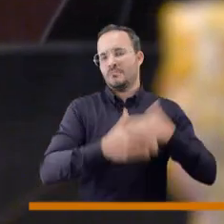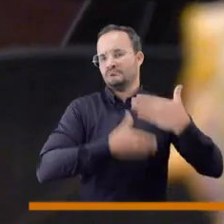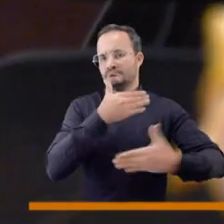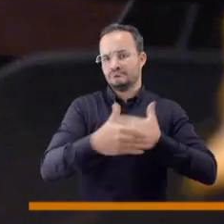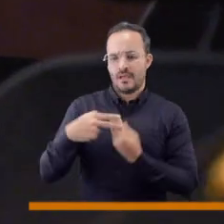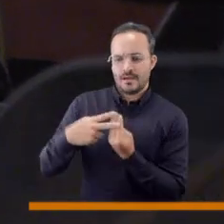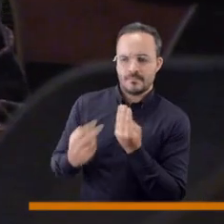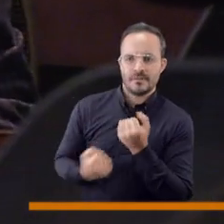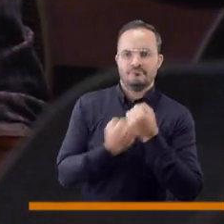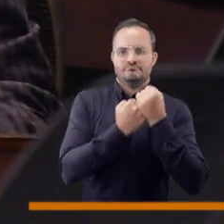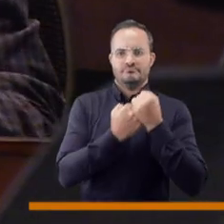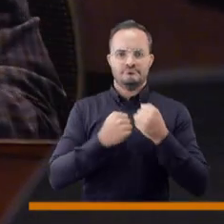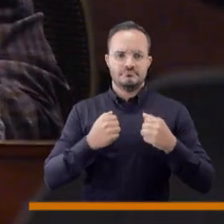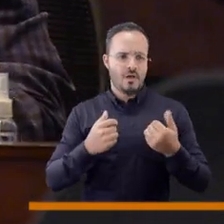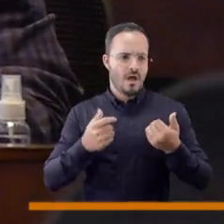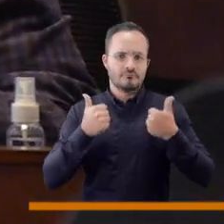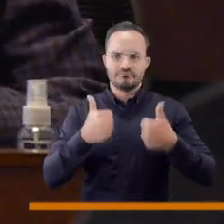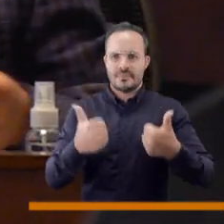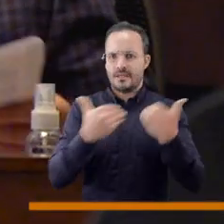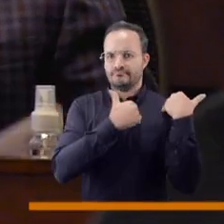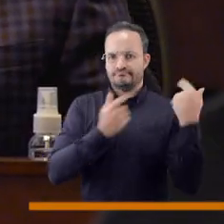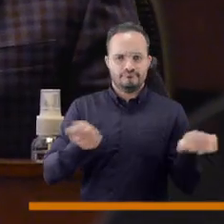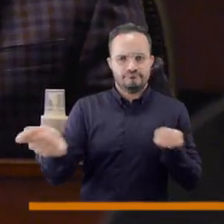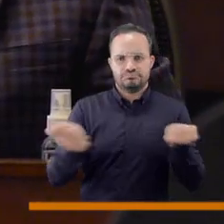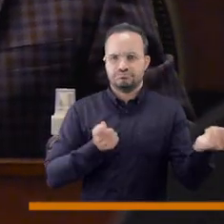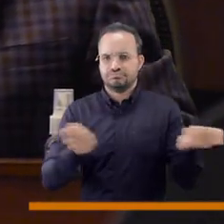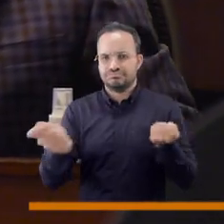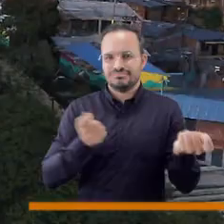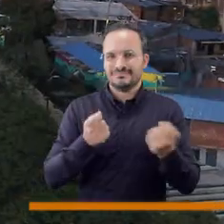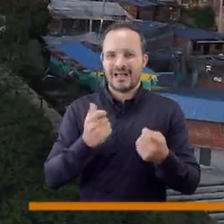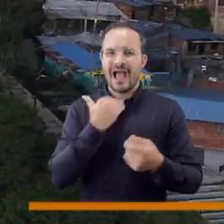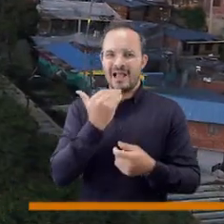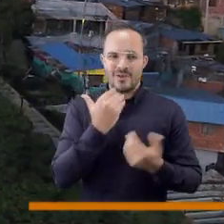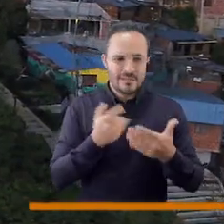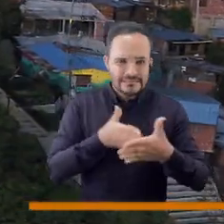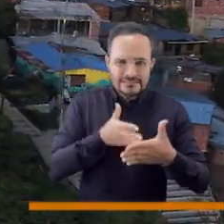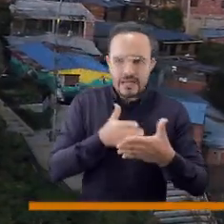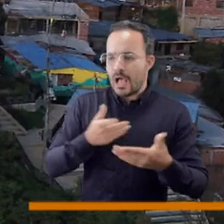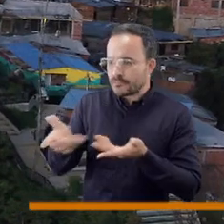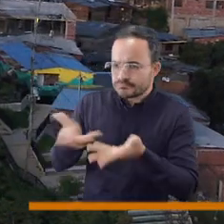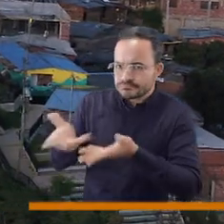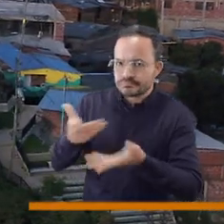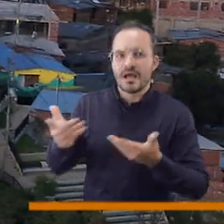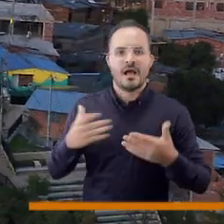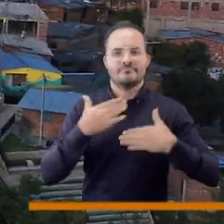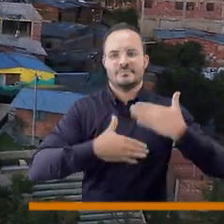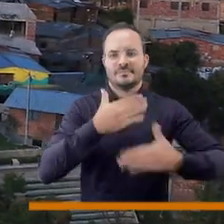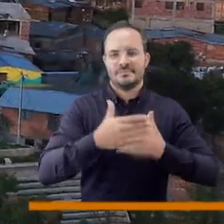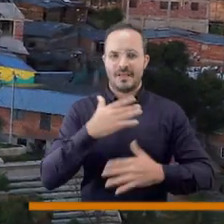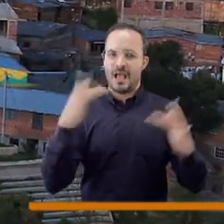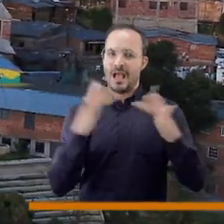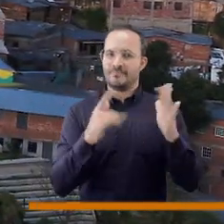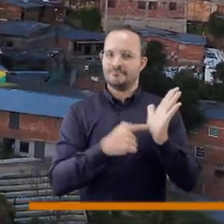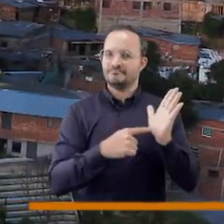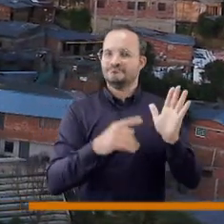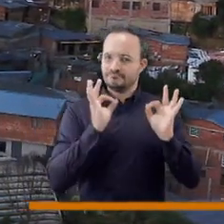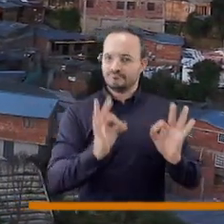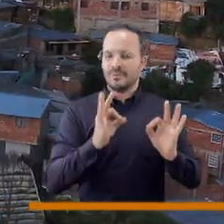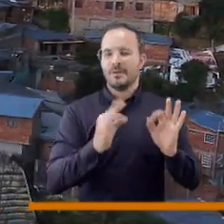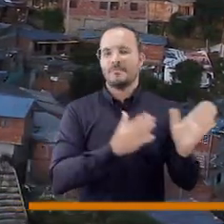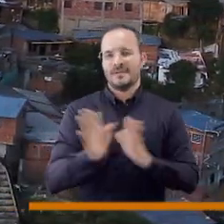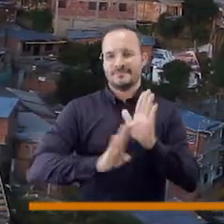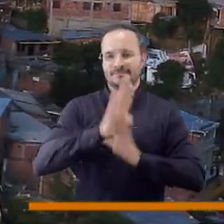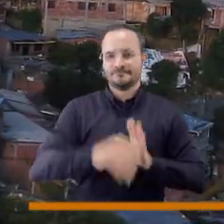para la ejecución de todas las funciones que tiene para cumplir con el Plan de Desarrollo.